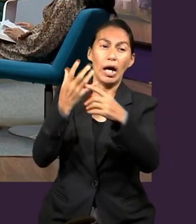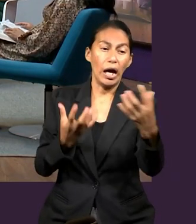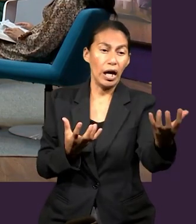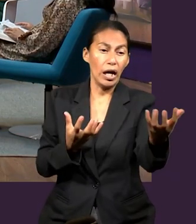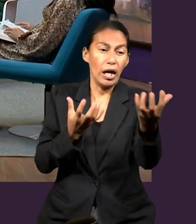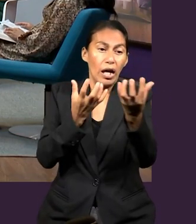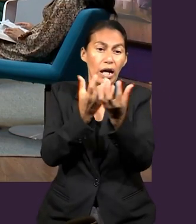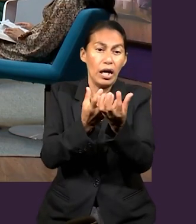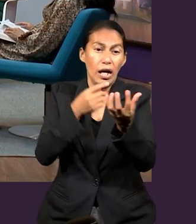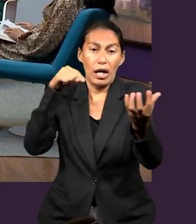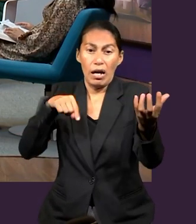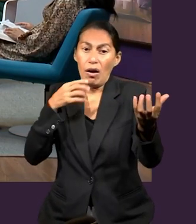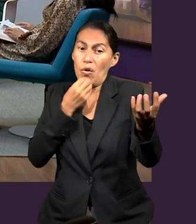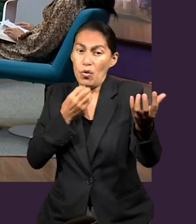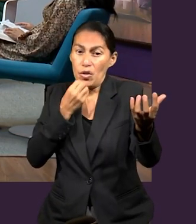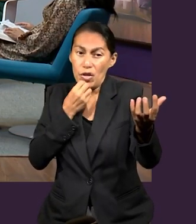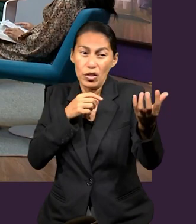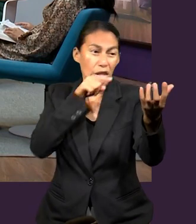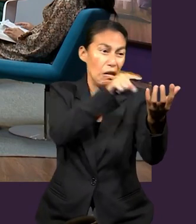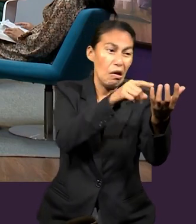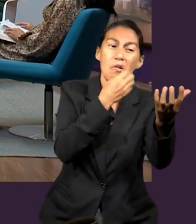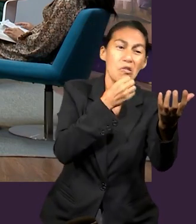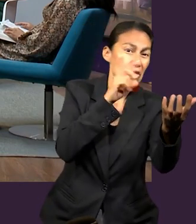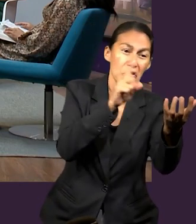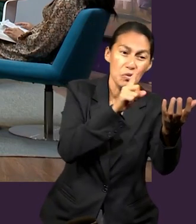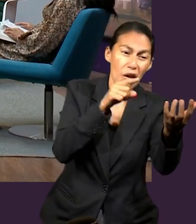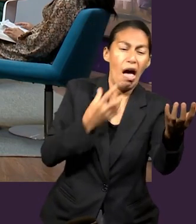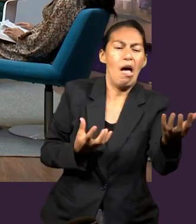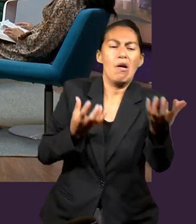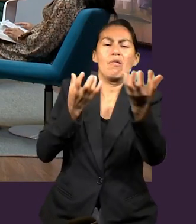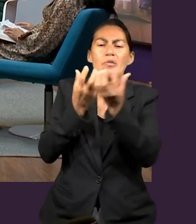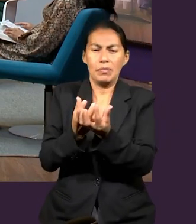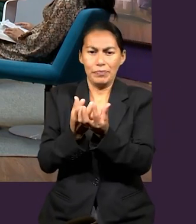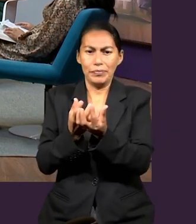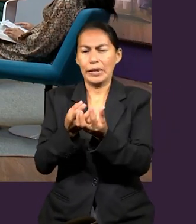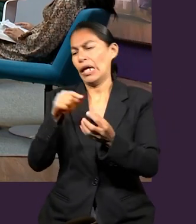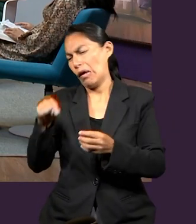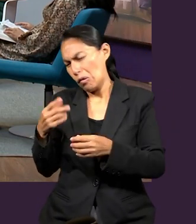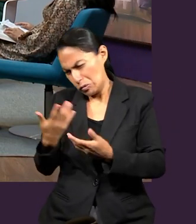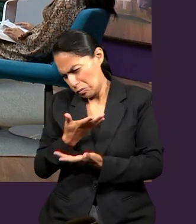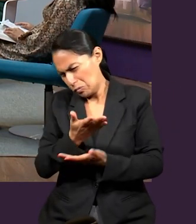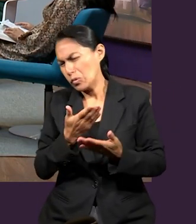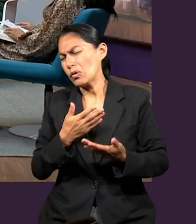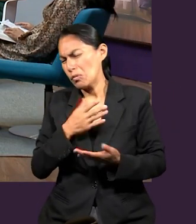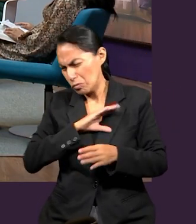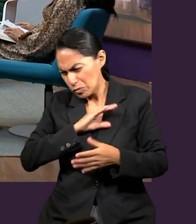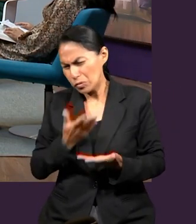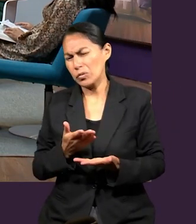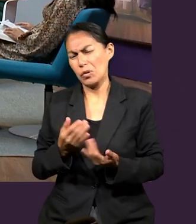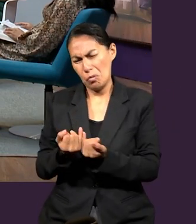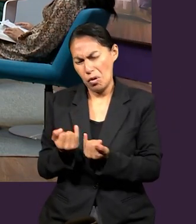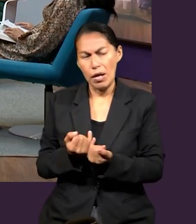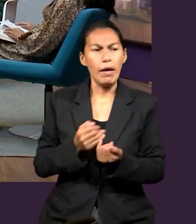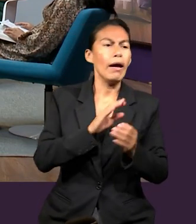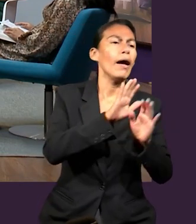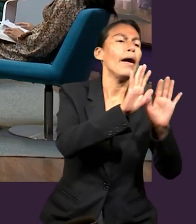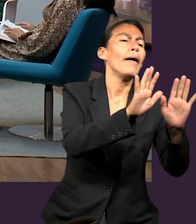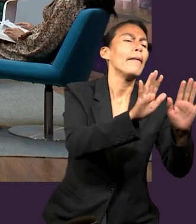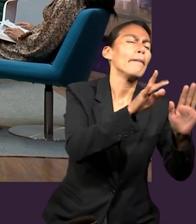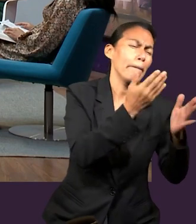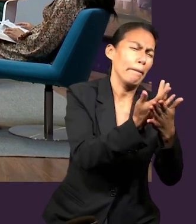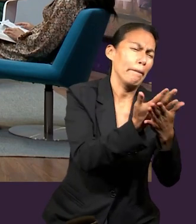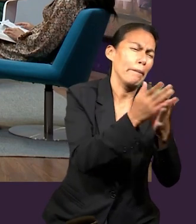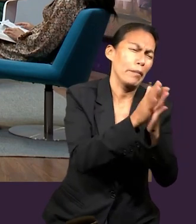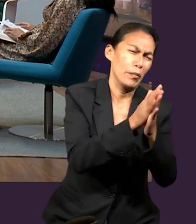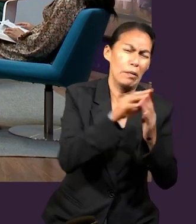decirle a los judíos, ustedes deben ayudarme a que ellos se sientan bien. Y a los gentiles, espérenme, me tomo un momento poder decirle